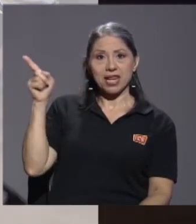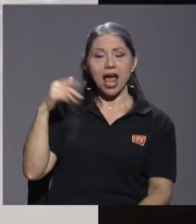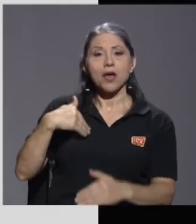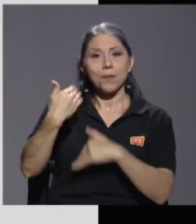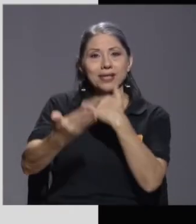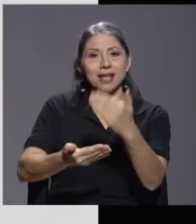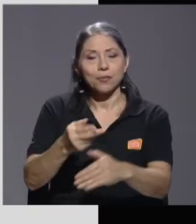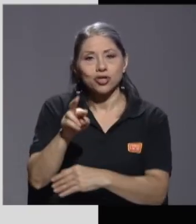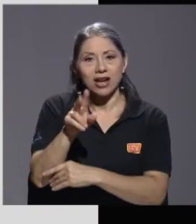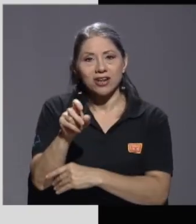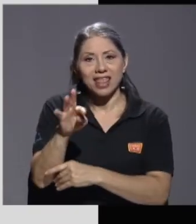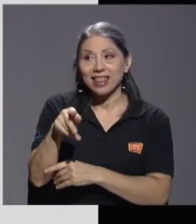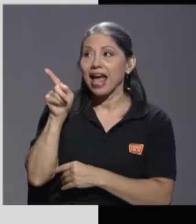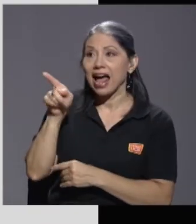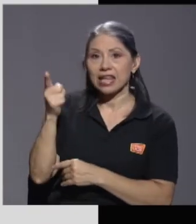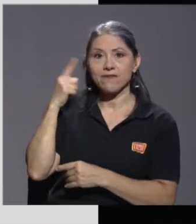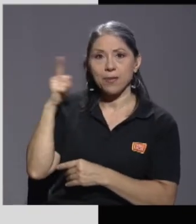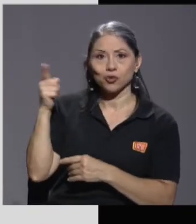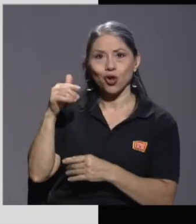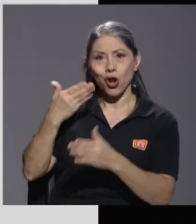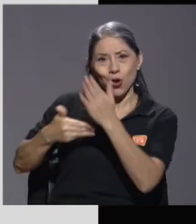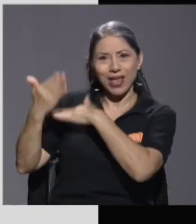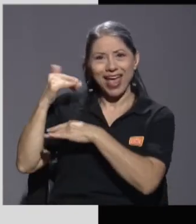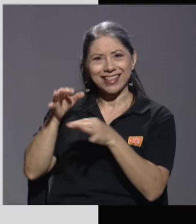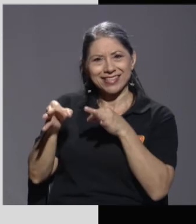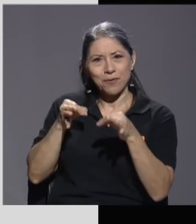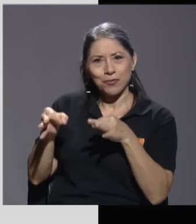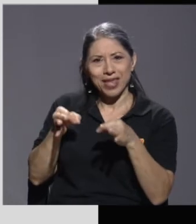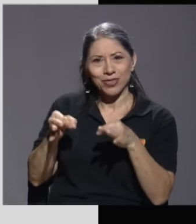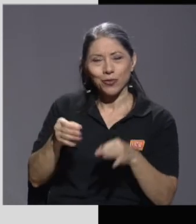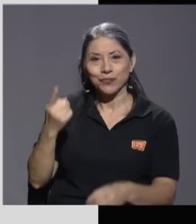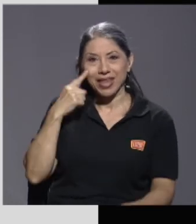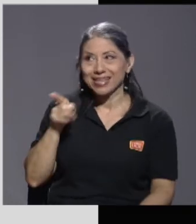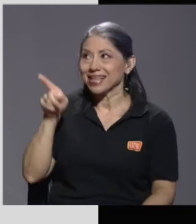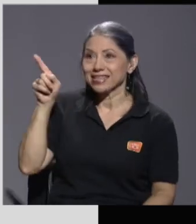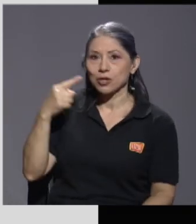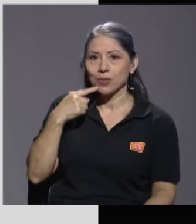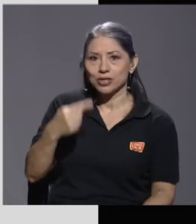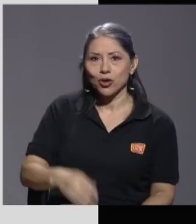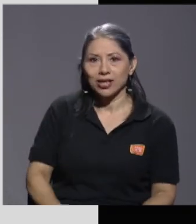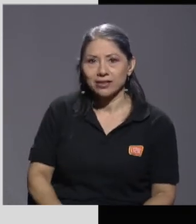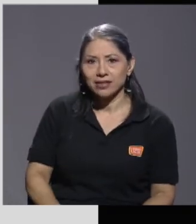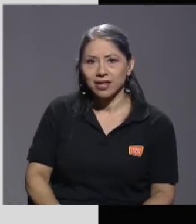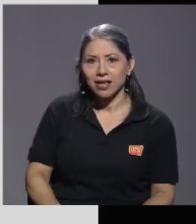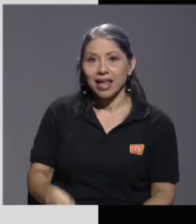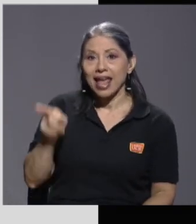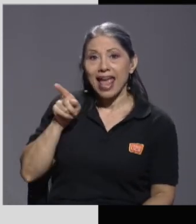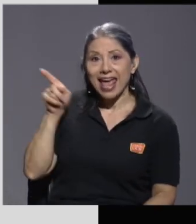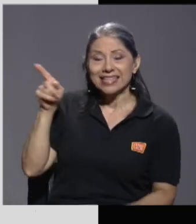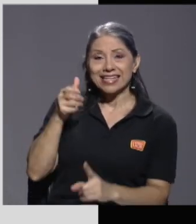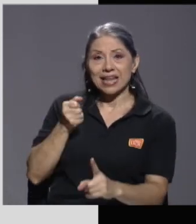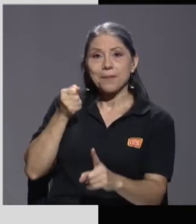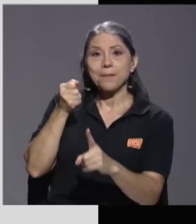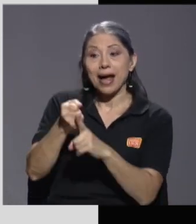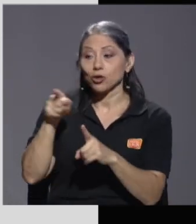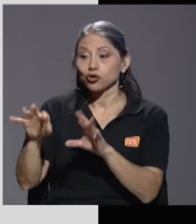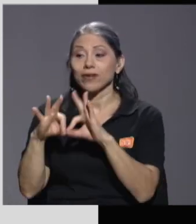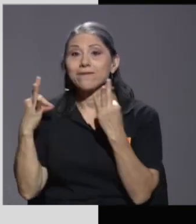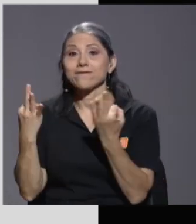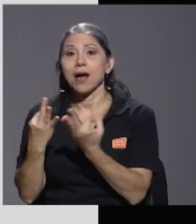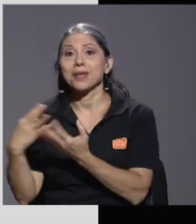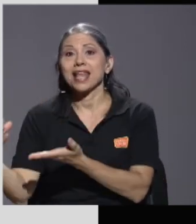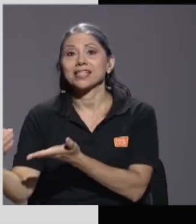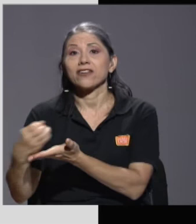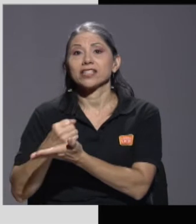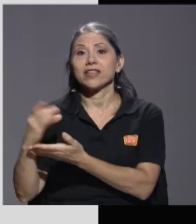filmina reúne los escenarios que estábamos viendo. Este es el escenario que estoy mencionando. Estamos diciendo, este es el impacto sobre el primer desil y lo que